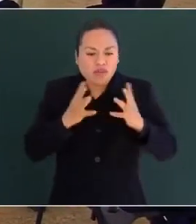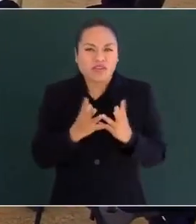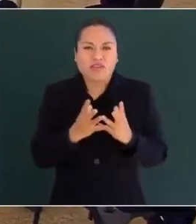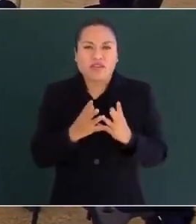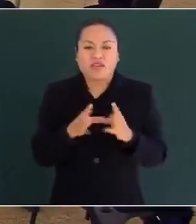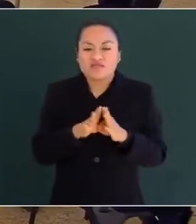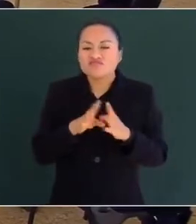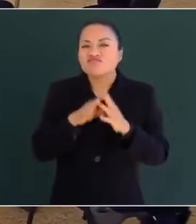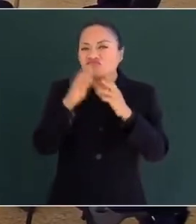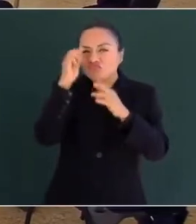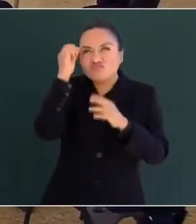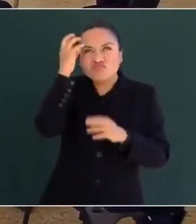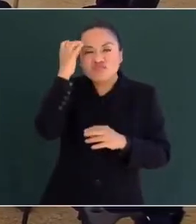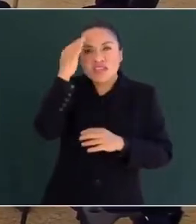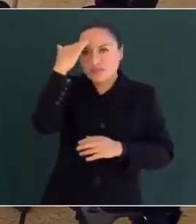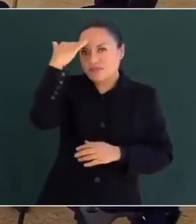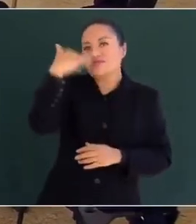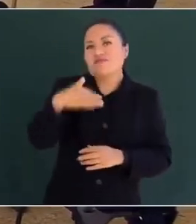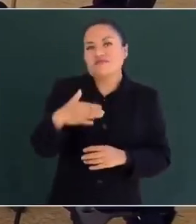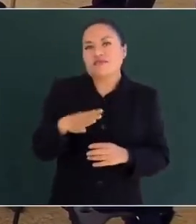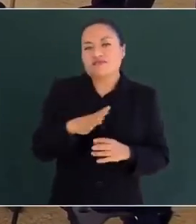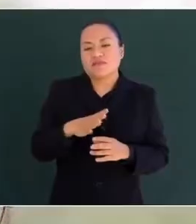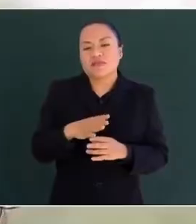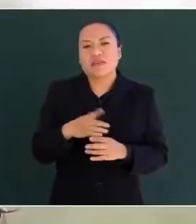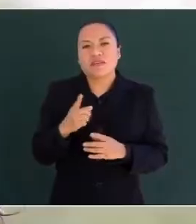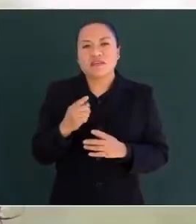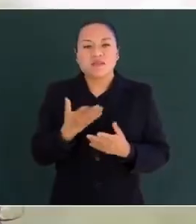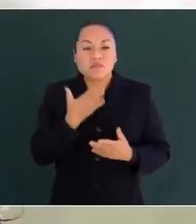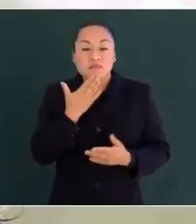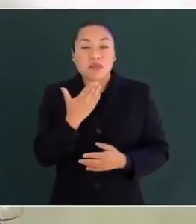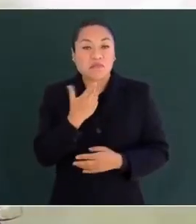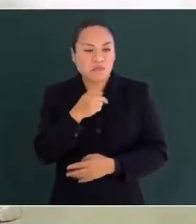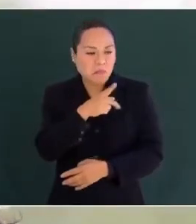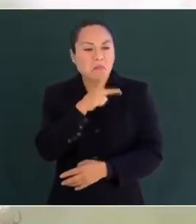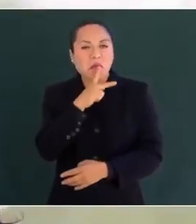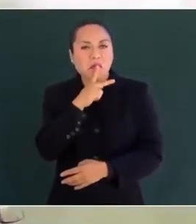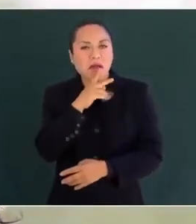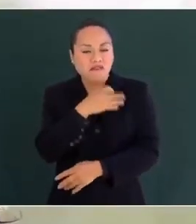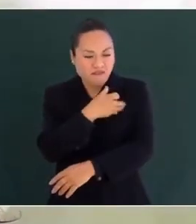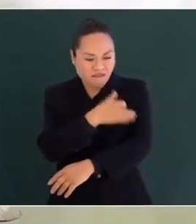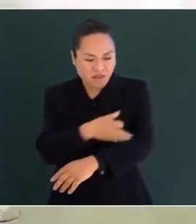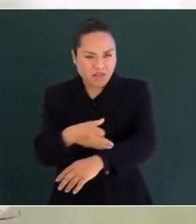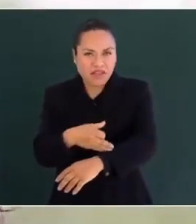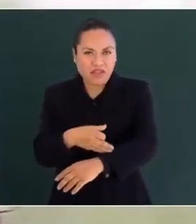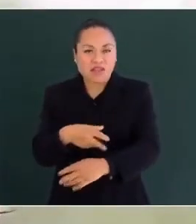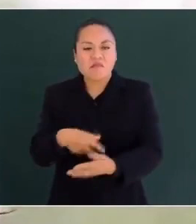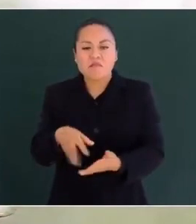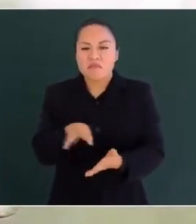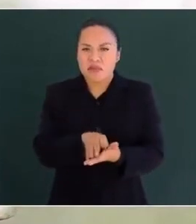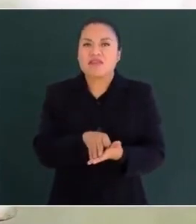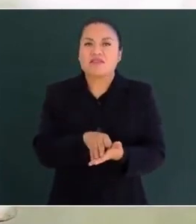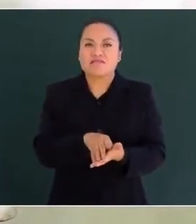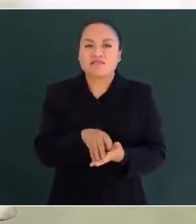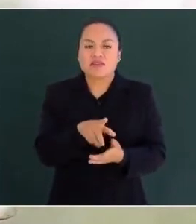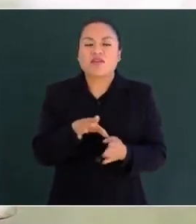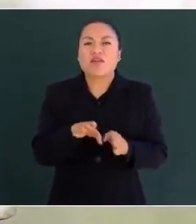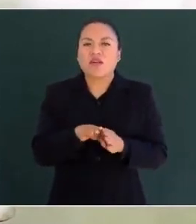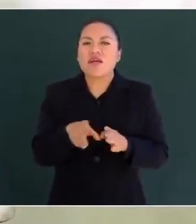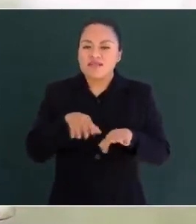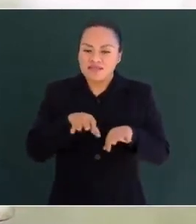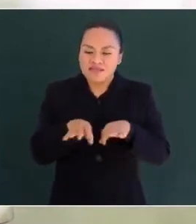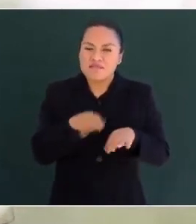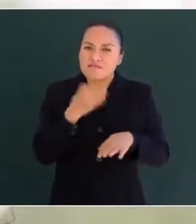clara, aunque sin ningún cultivo. Buen padre de familia y patriota realmente acrisolado.